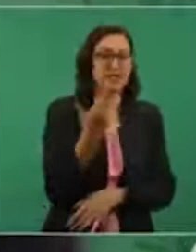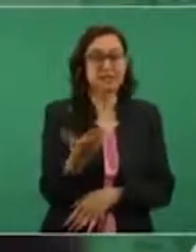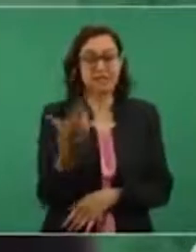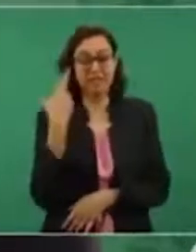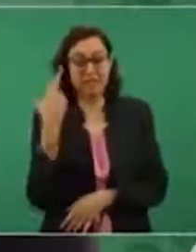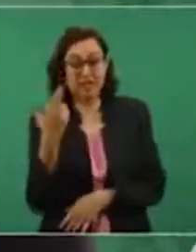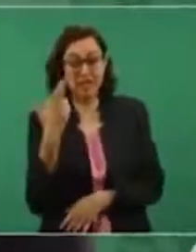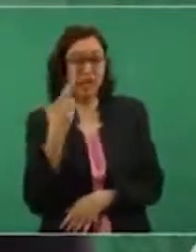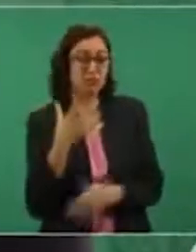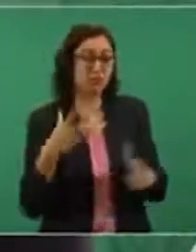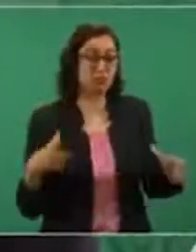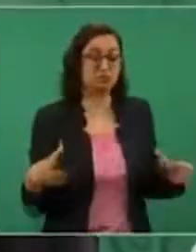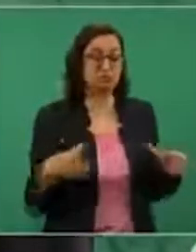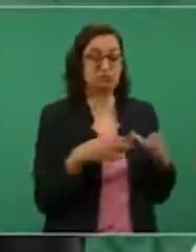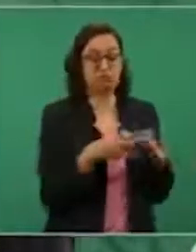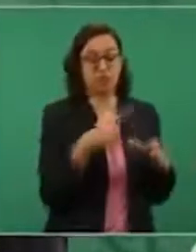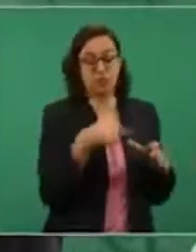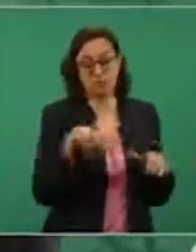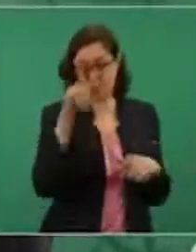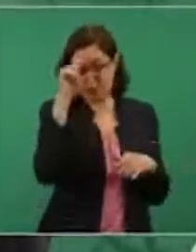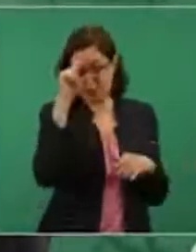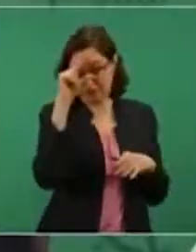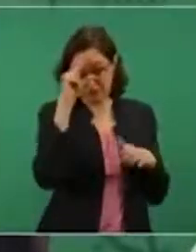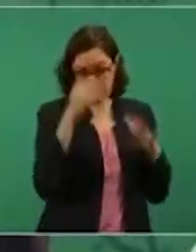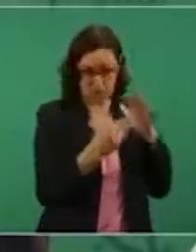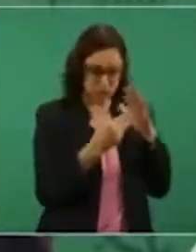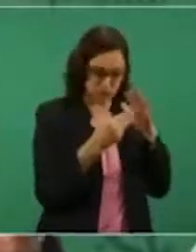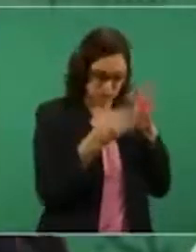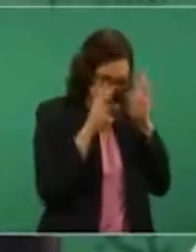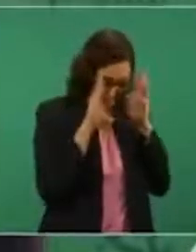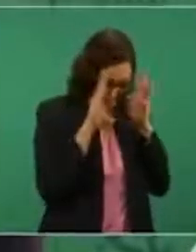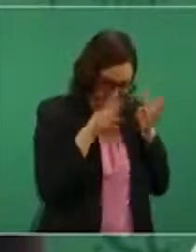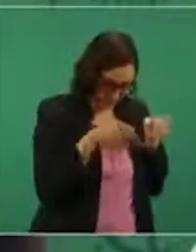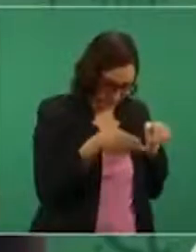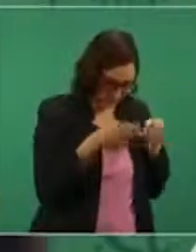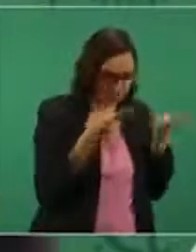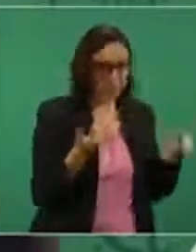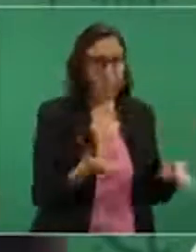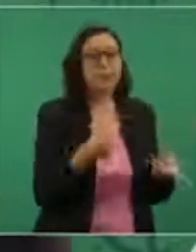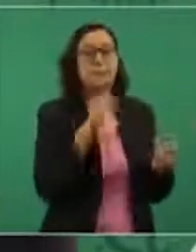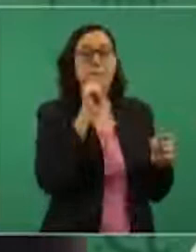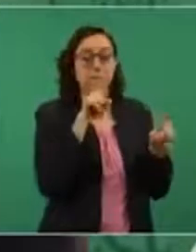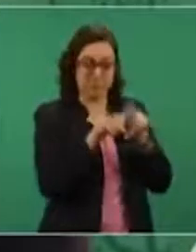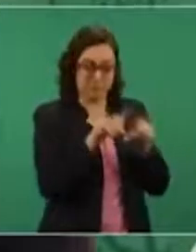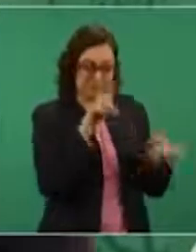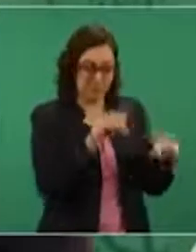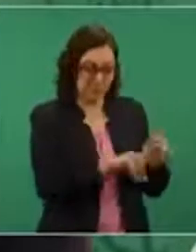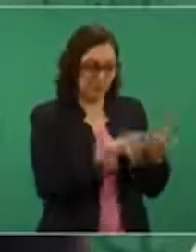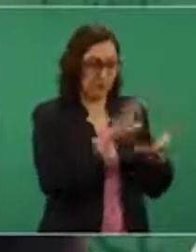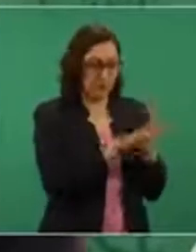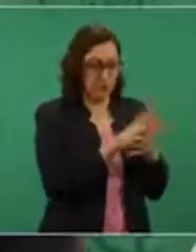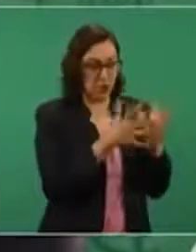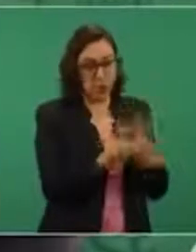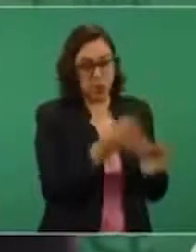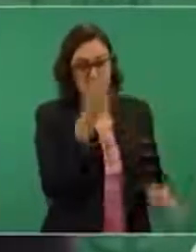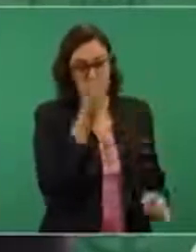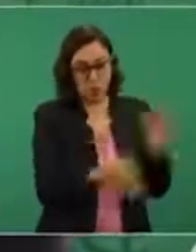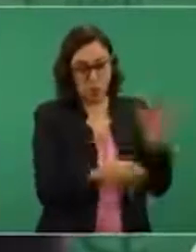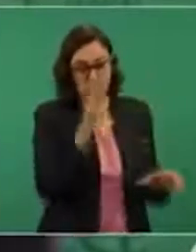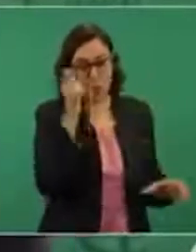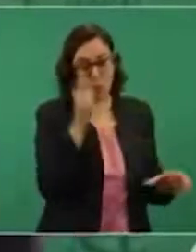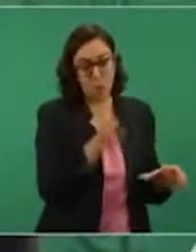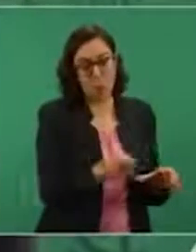intelectuales orgánicos, desde luego con jueces, con magistrados, con